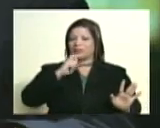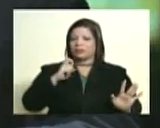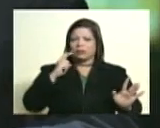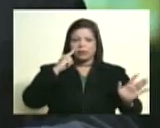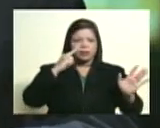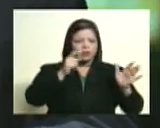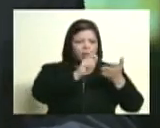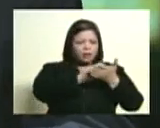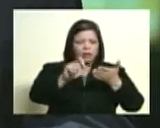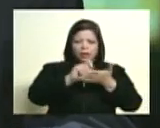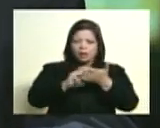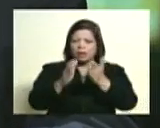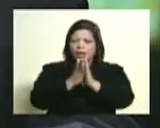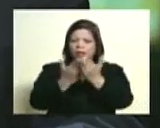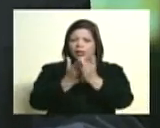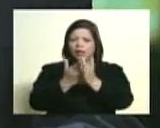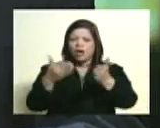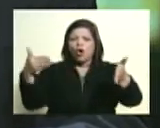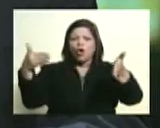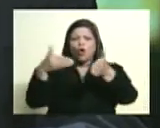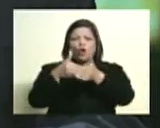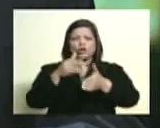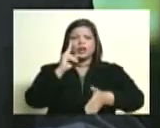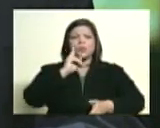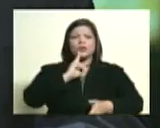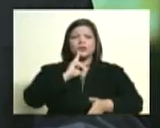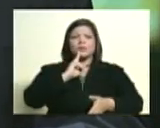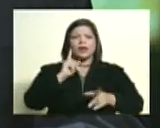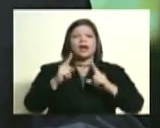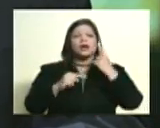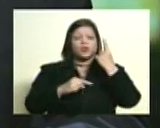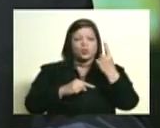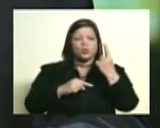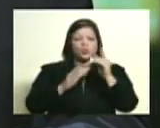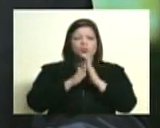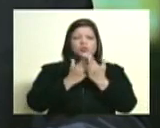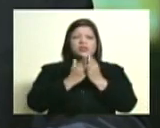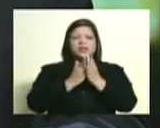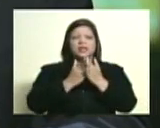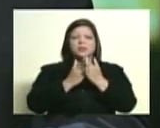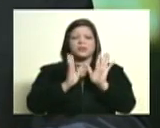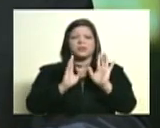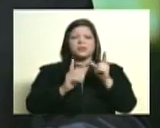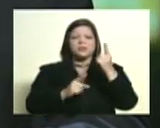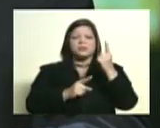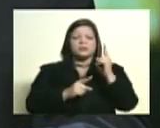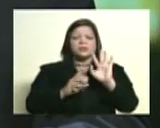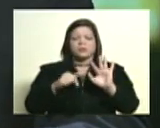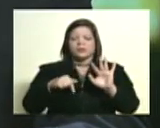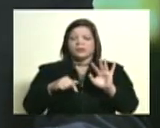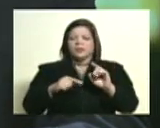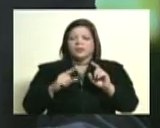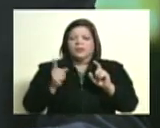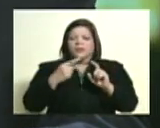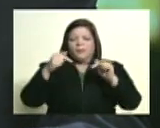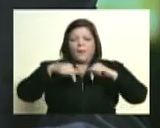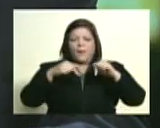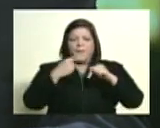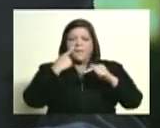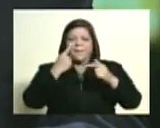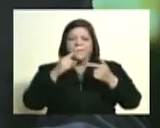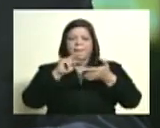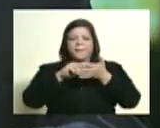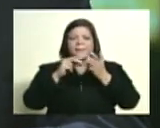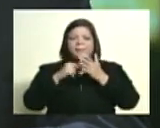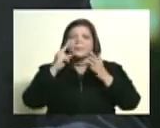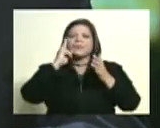algo expresamente antibolivariano aunque hay un libro de Manuel Caballero que creo que se titula de esa manera pero ¿cómo ves tú como historiador